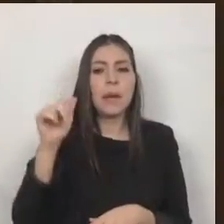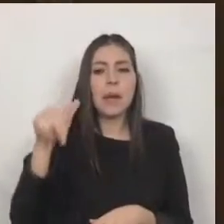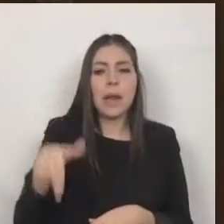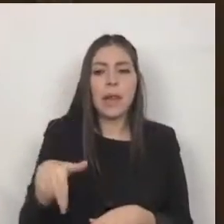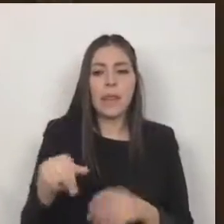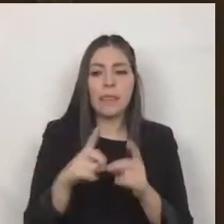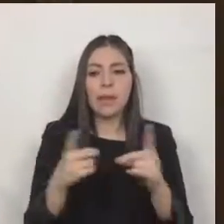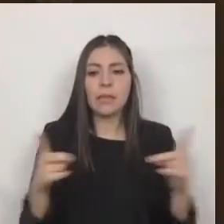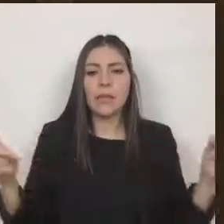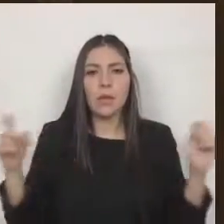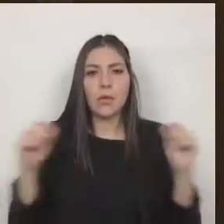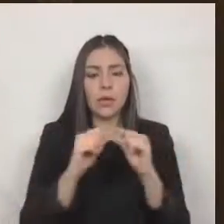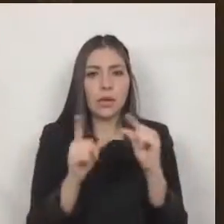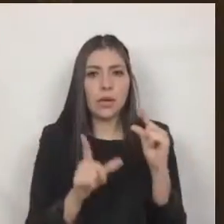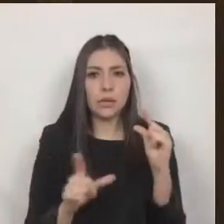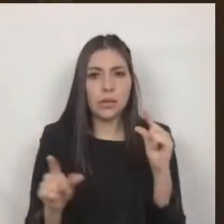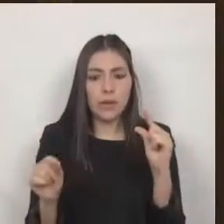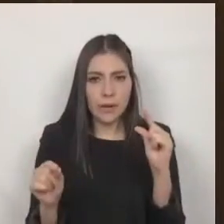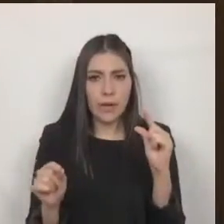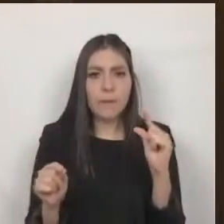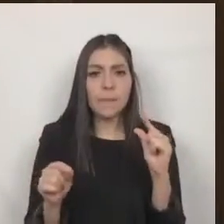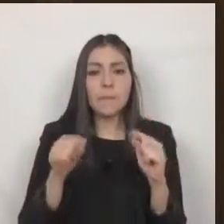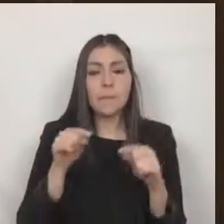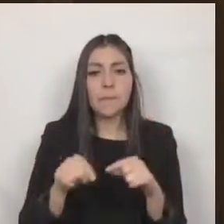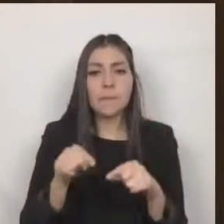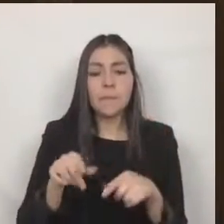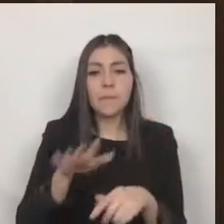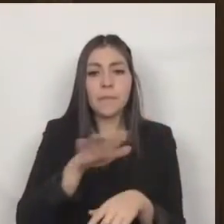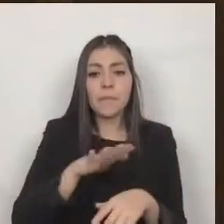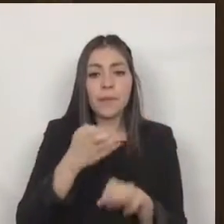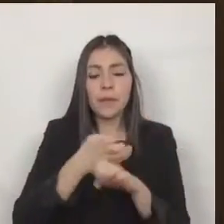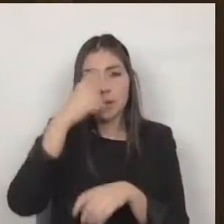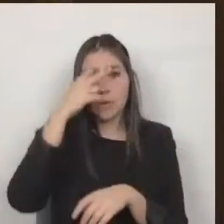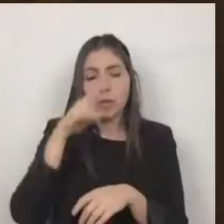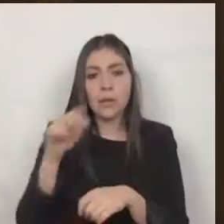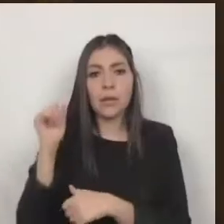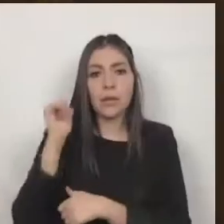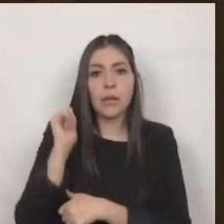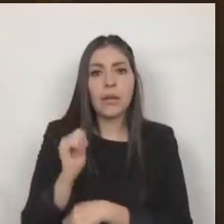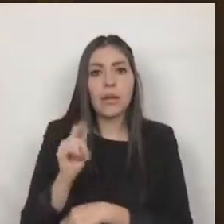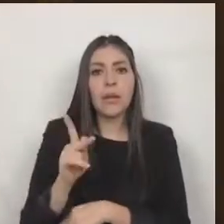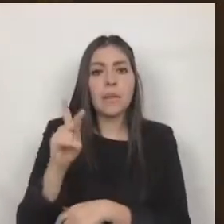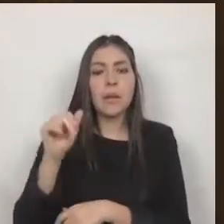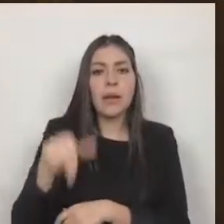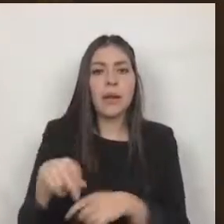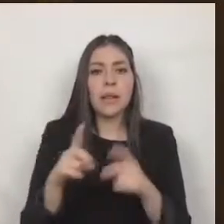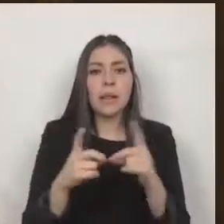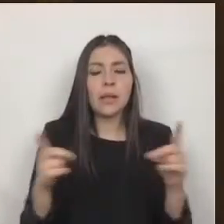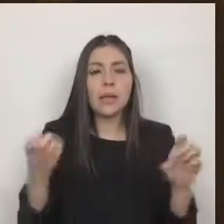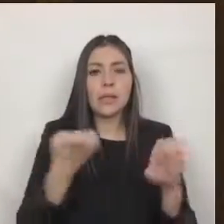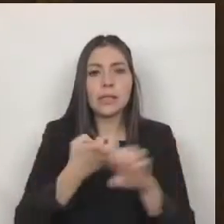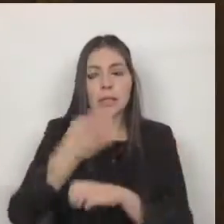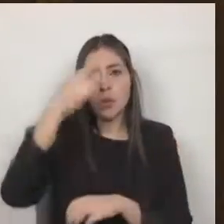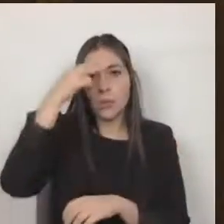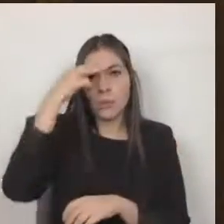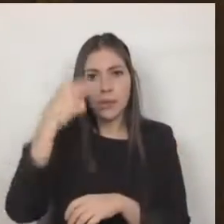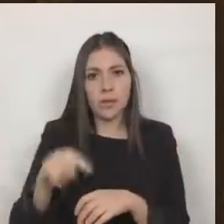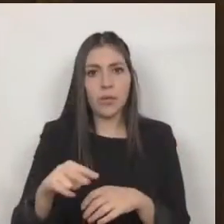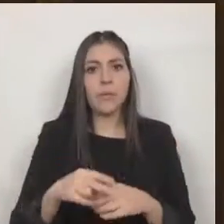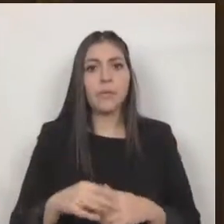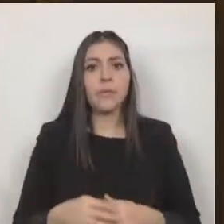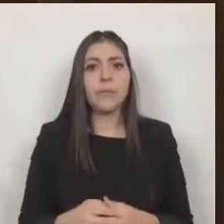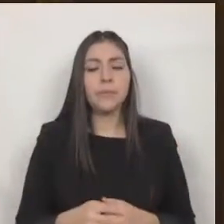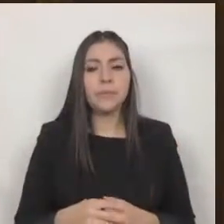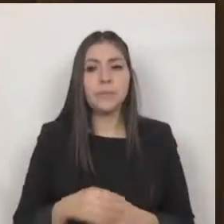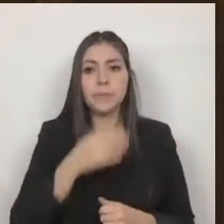ámbito local el sistema estatal de planeación democrática es regida por el plan de desarrollo del estado de méxico es de gran